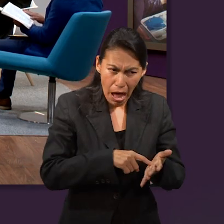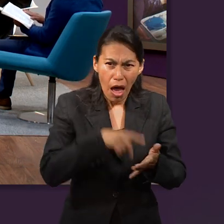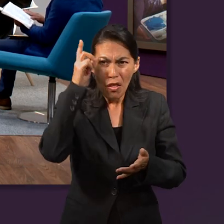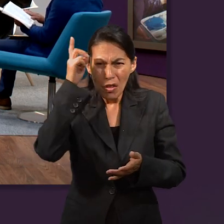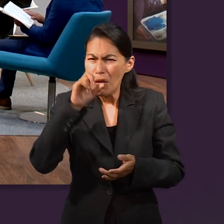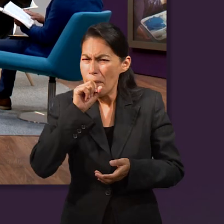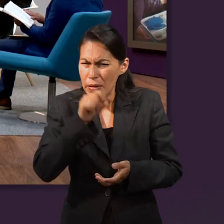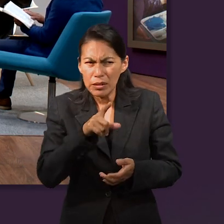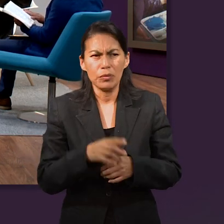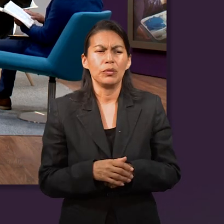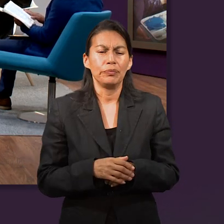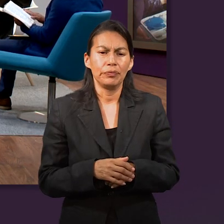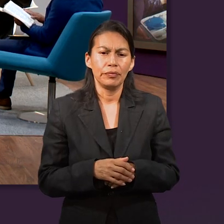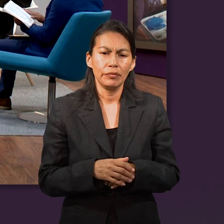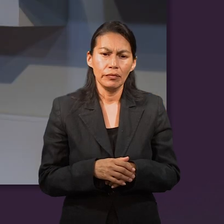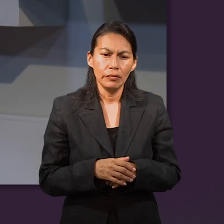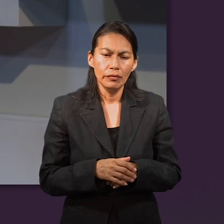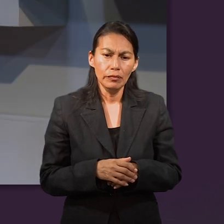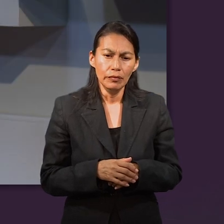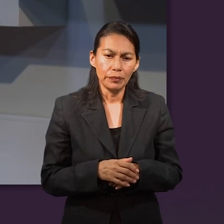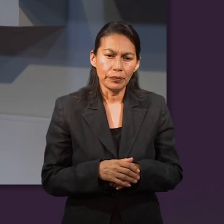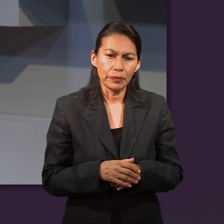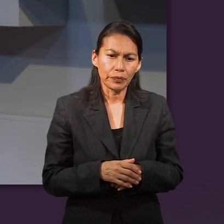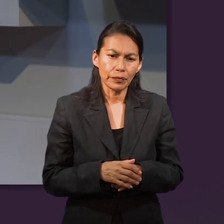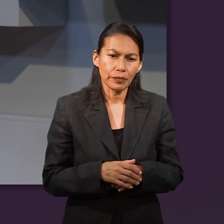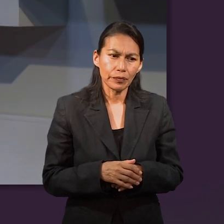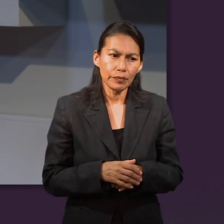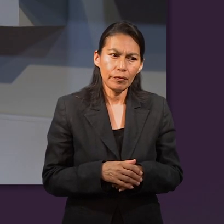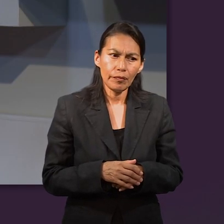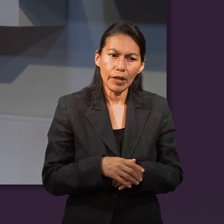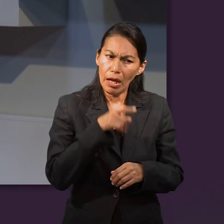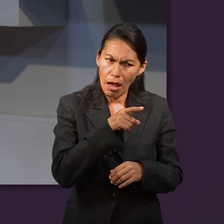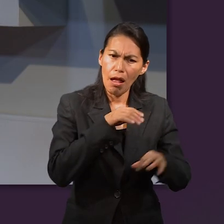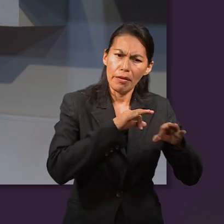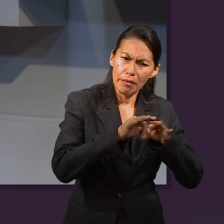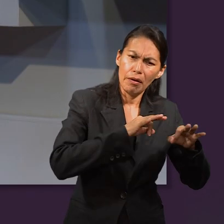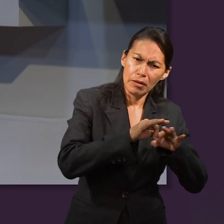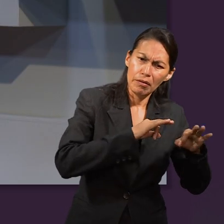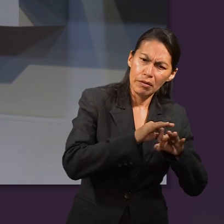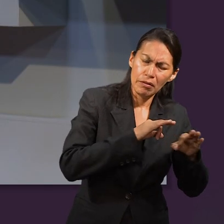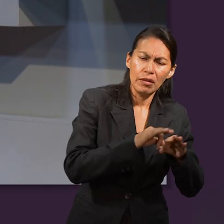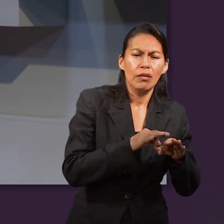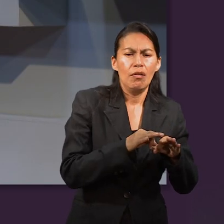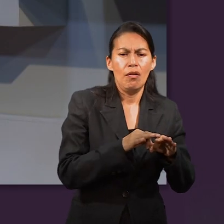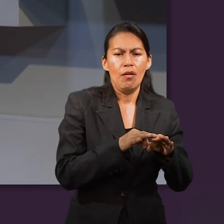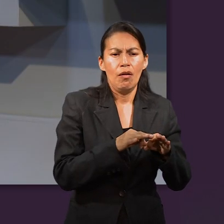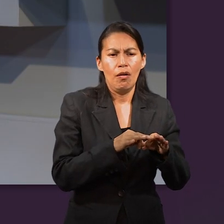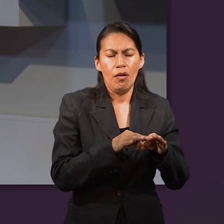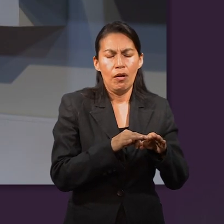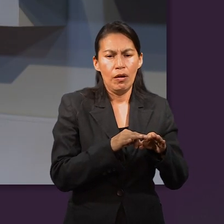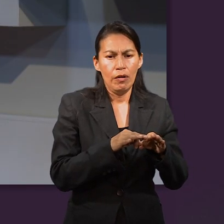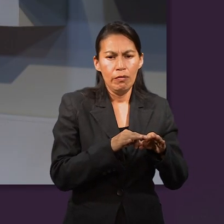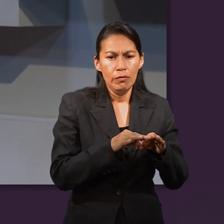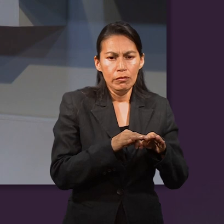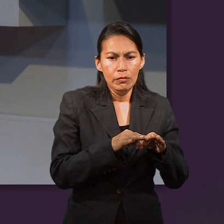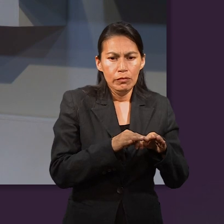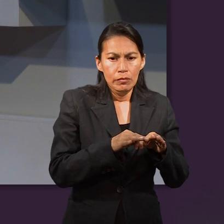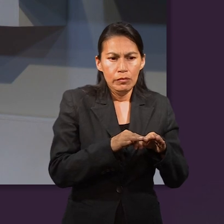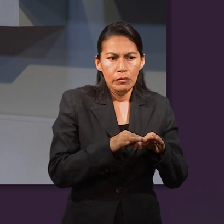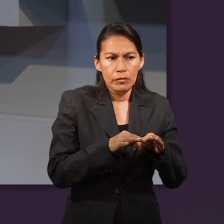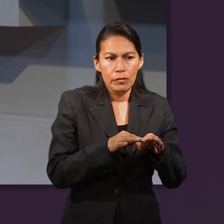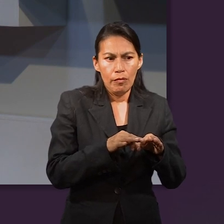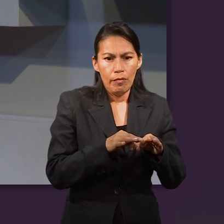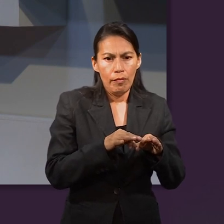crea en el mismo Dios y demás. Y había tenido que trabajar durante mucho tiempo para